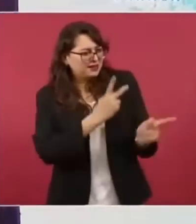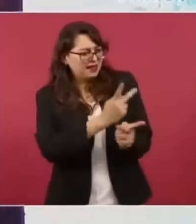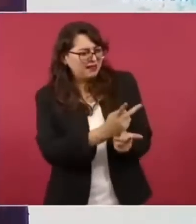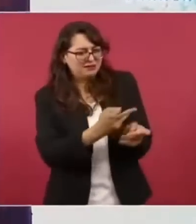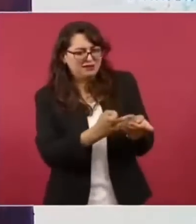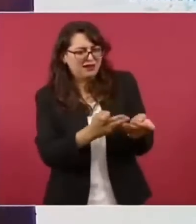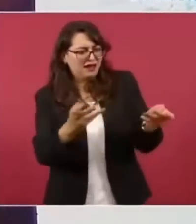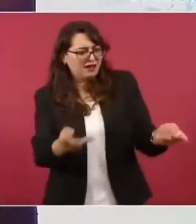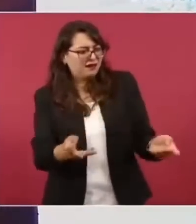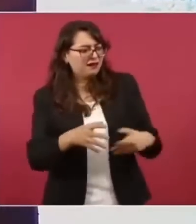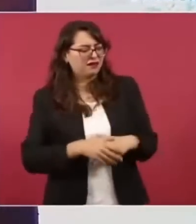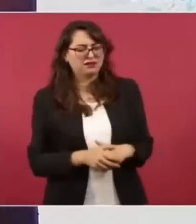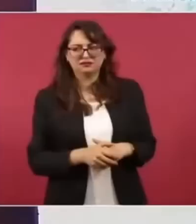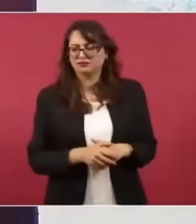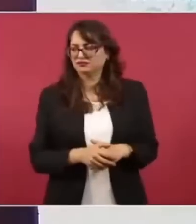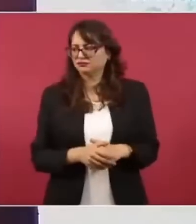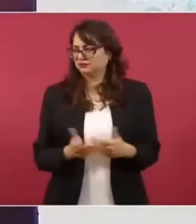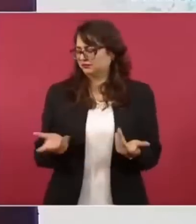este a un precio